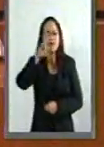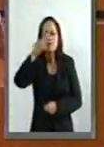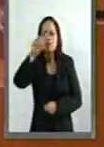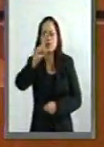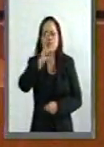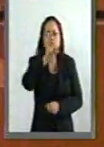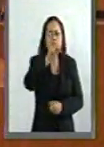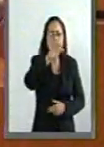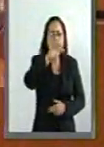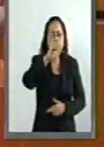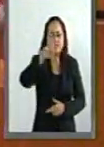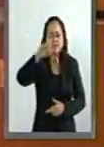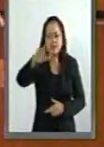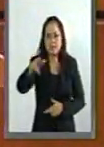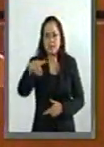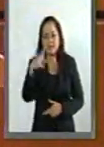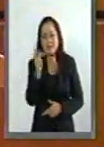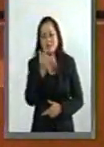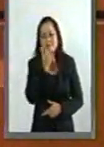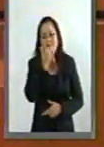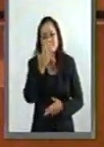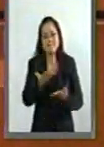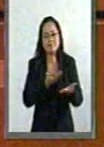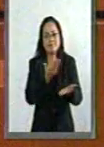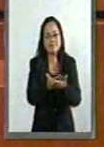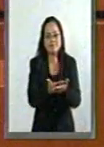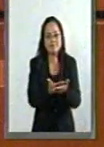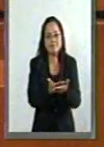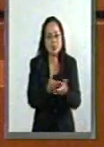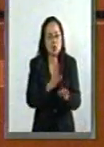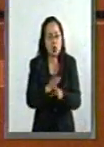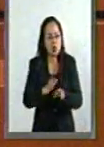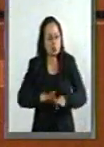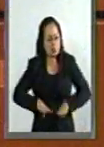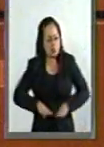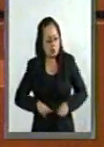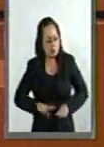Pero discúlpenme, es idónea.